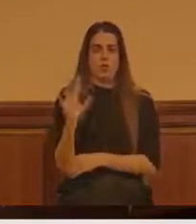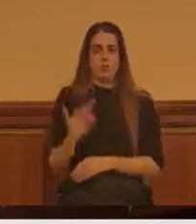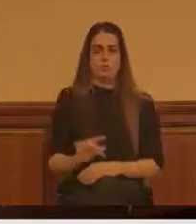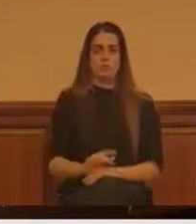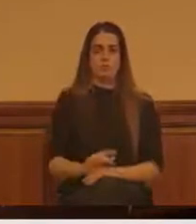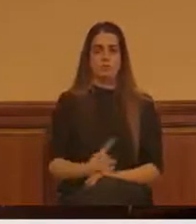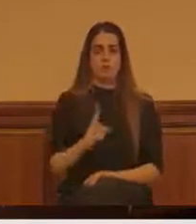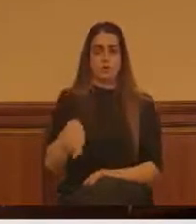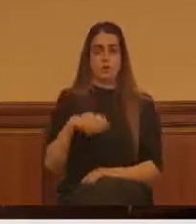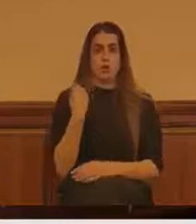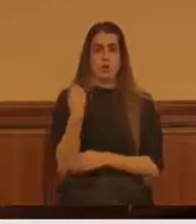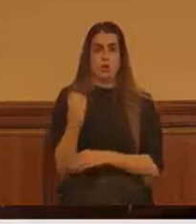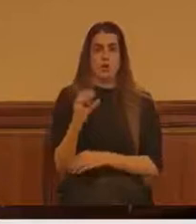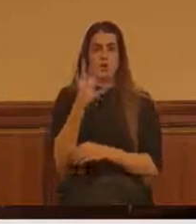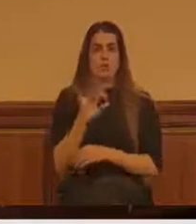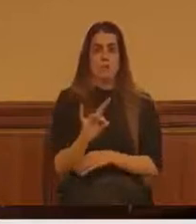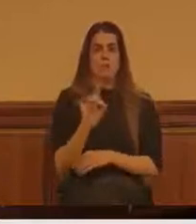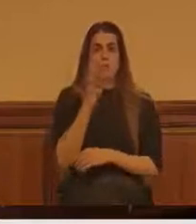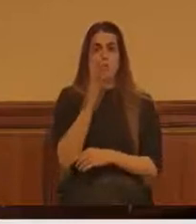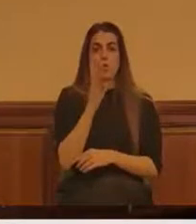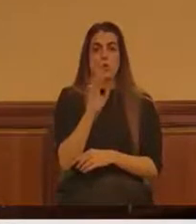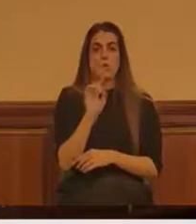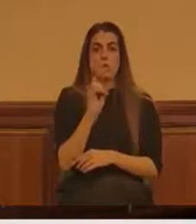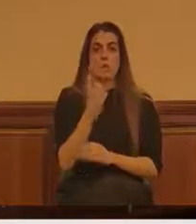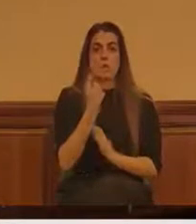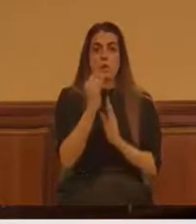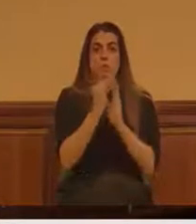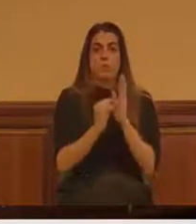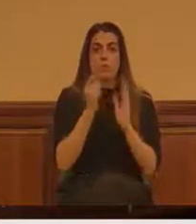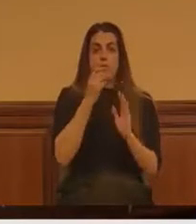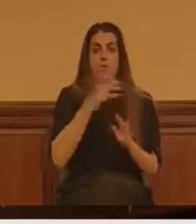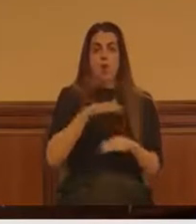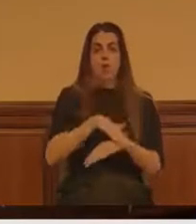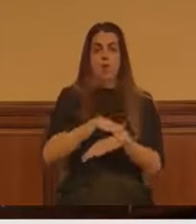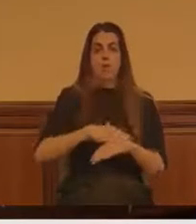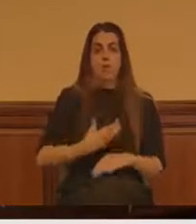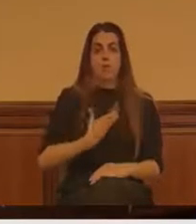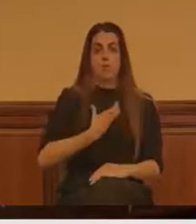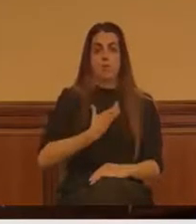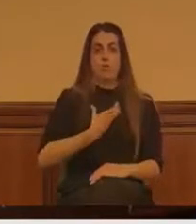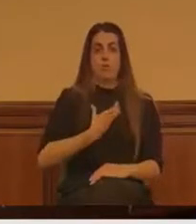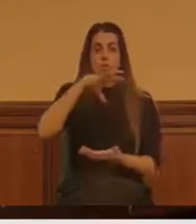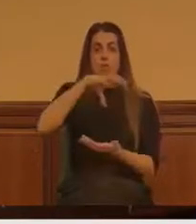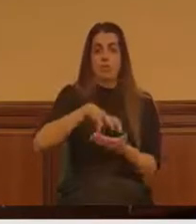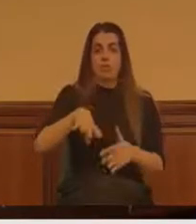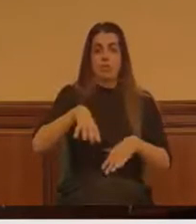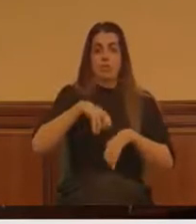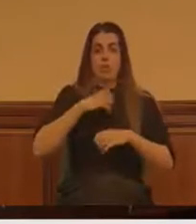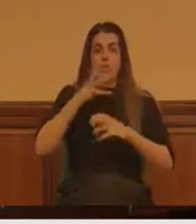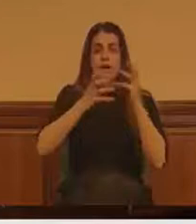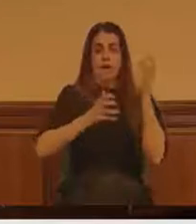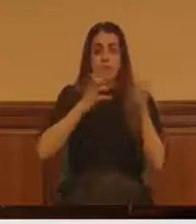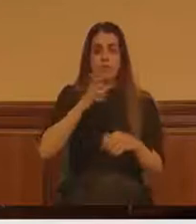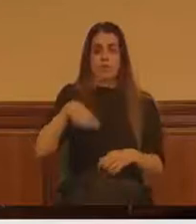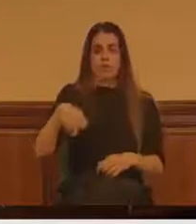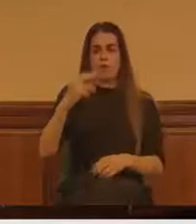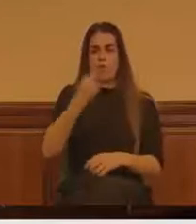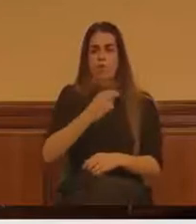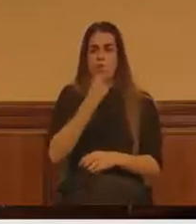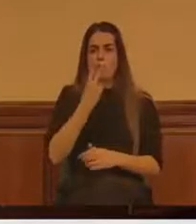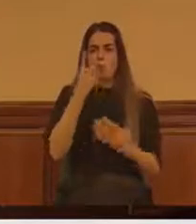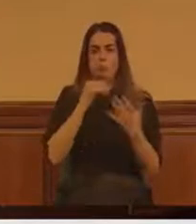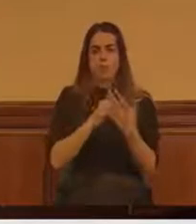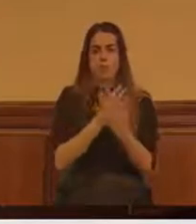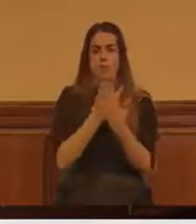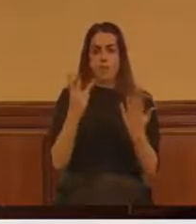vamos a apoyar porque en el primer punto dicen instar al Gobierno municipal a la construcción de un nuevo centro de acogida de animales, dado que se comprometieron a Azorro en 2018.